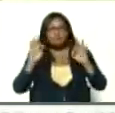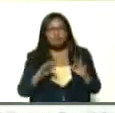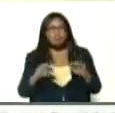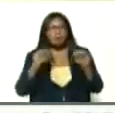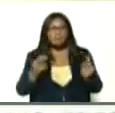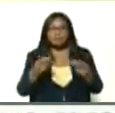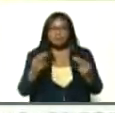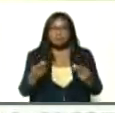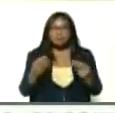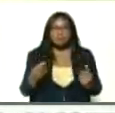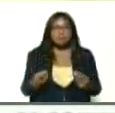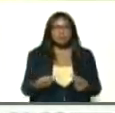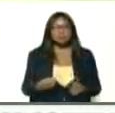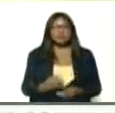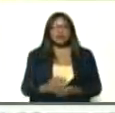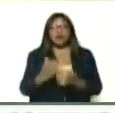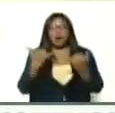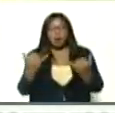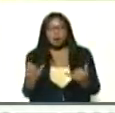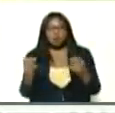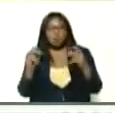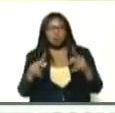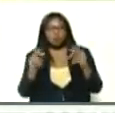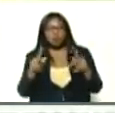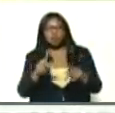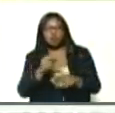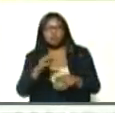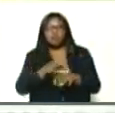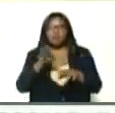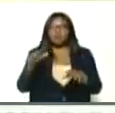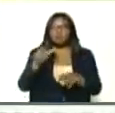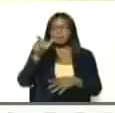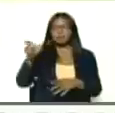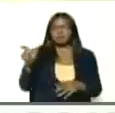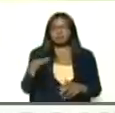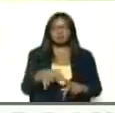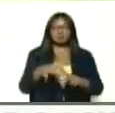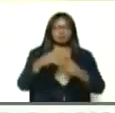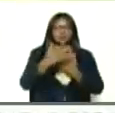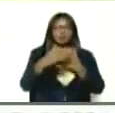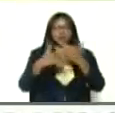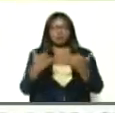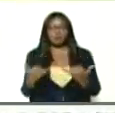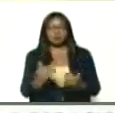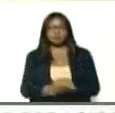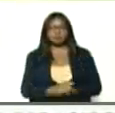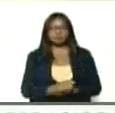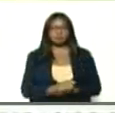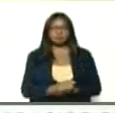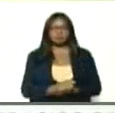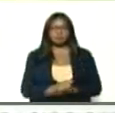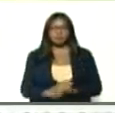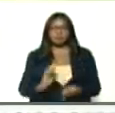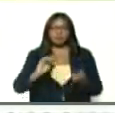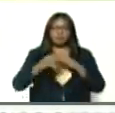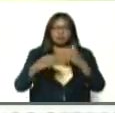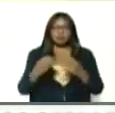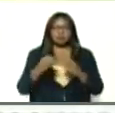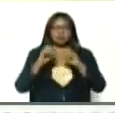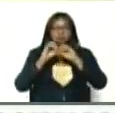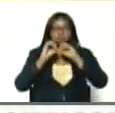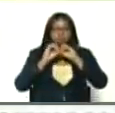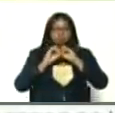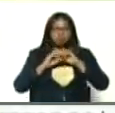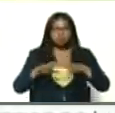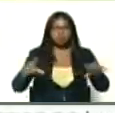siempre, usted lo ha hecho, de forma oportuna, y no dejemos, que esta situación, avance, porque, variante, como le hemos dicho, multiplica,